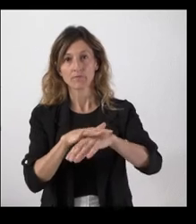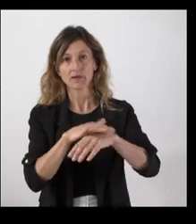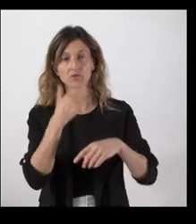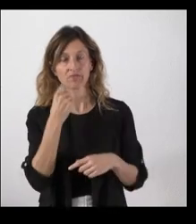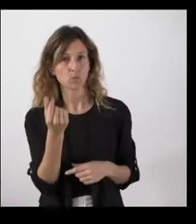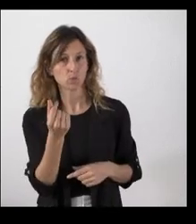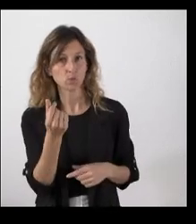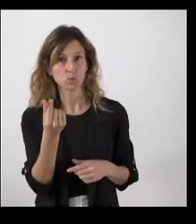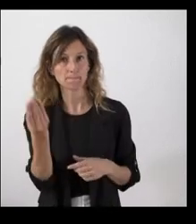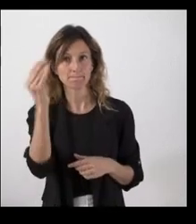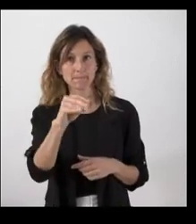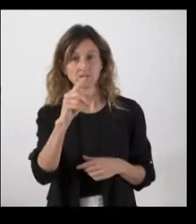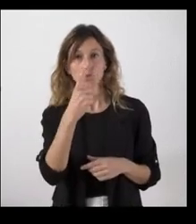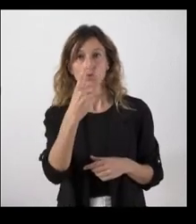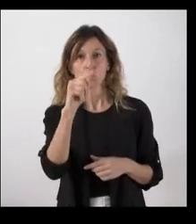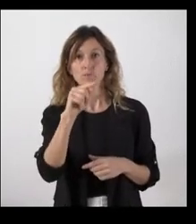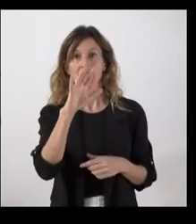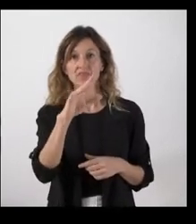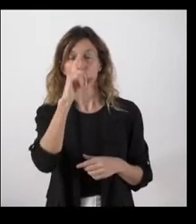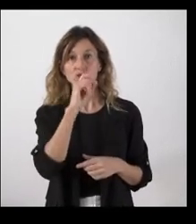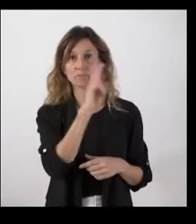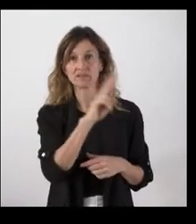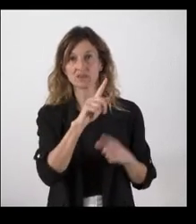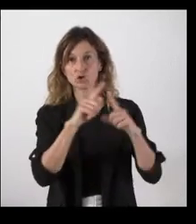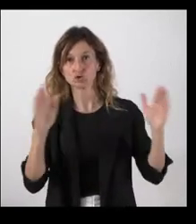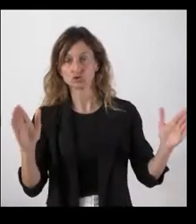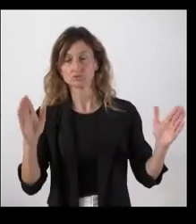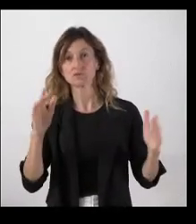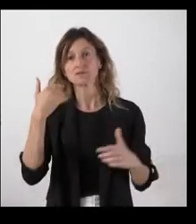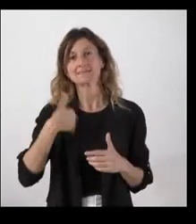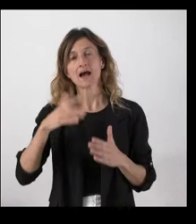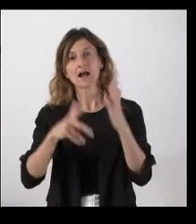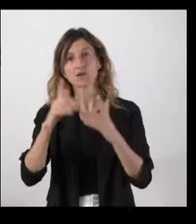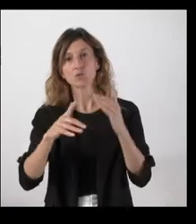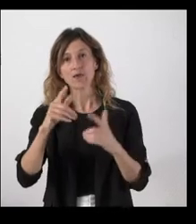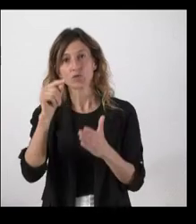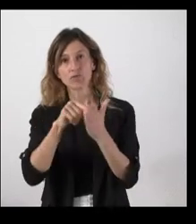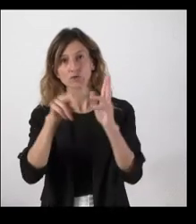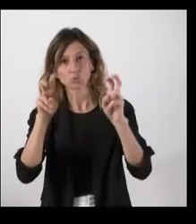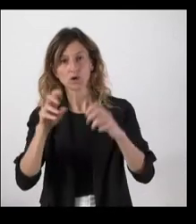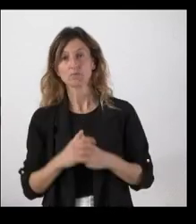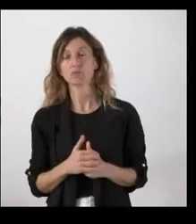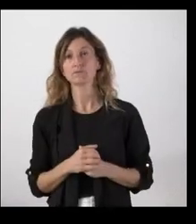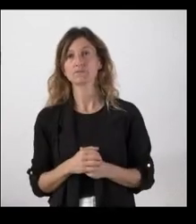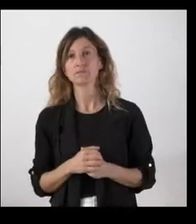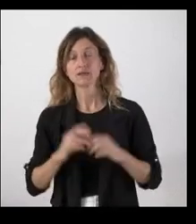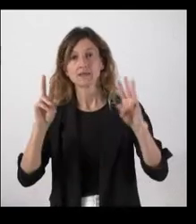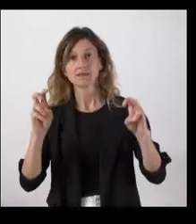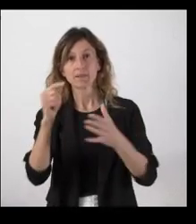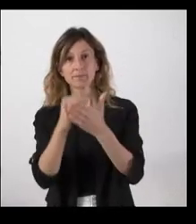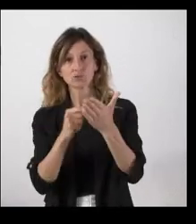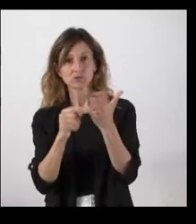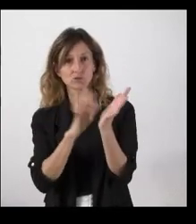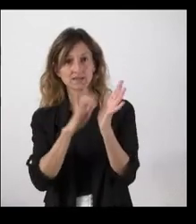cuánto suponía ese incremento del 1,5 en 2022, entonces, si ya han calculado este dato. Y luego, sobre el presupuesto de Castilla y León,